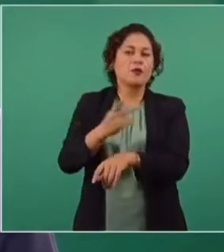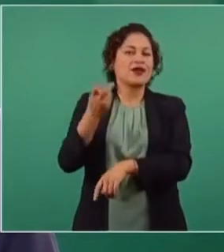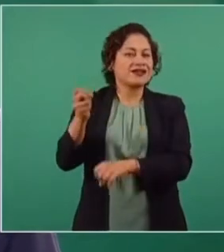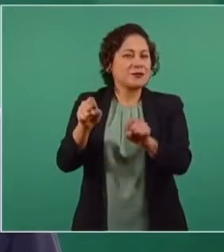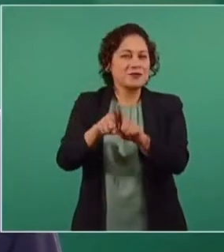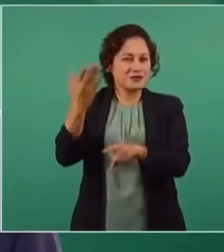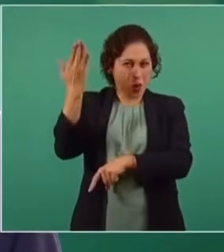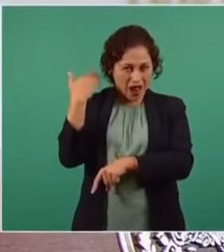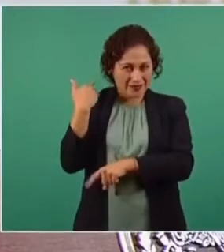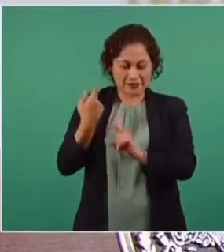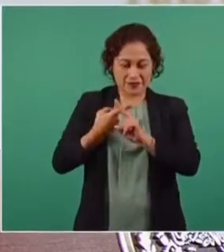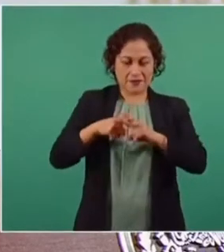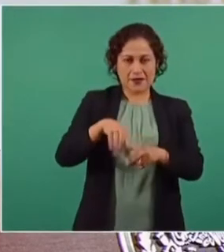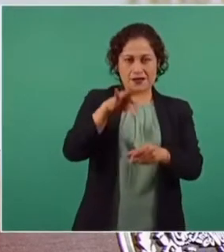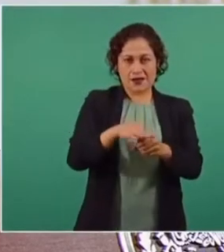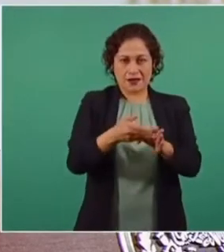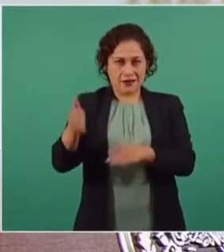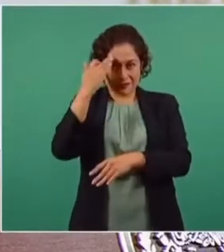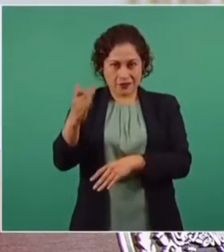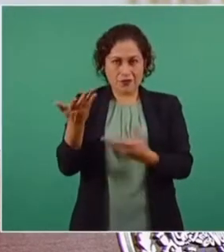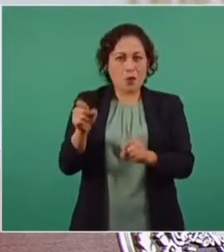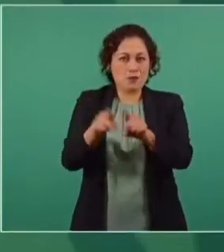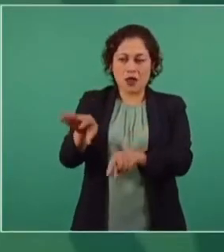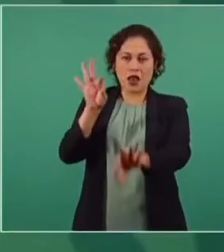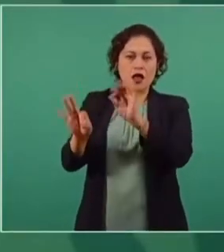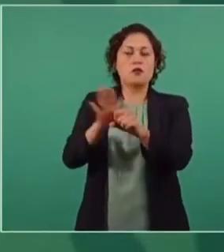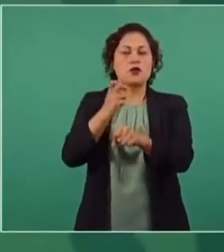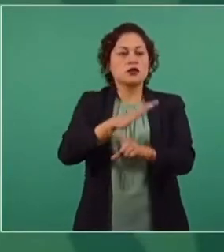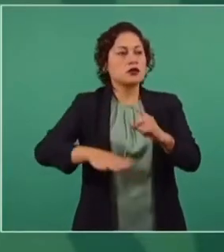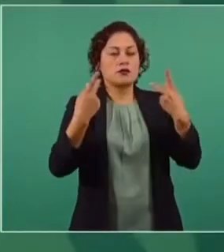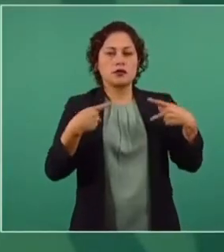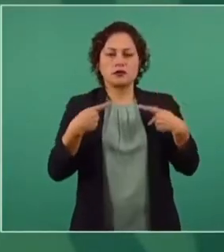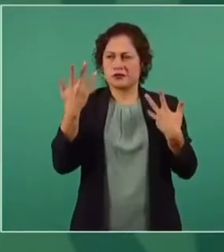en víspera de las elecciones. Por eso muchos se confundieron.